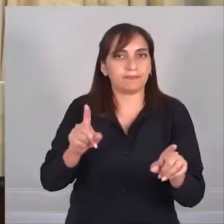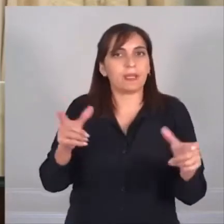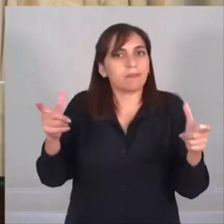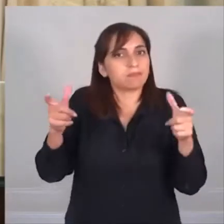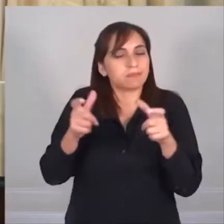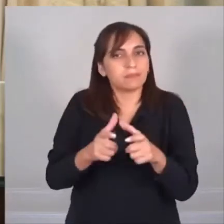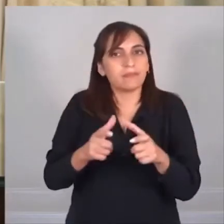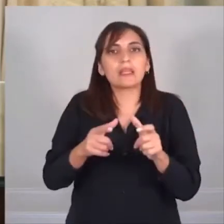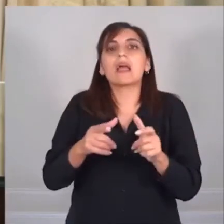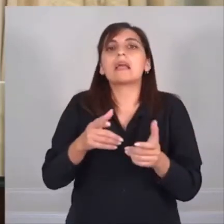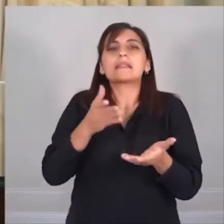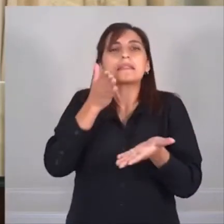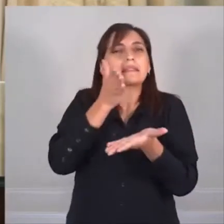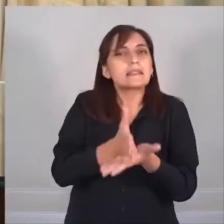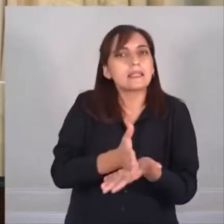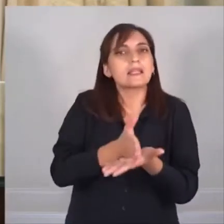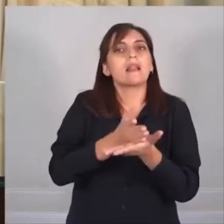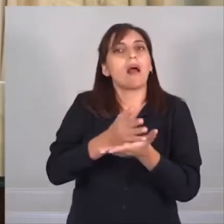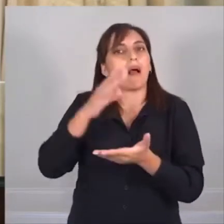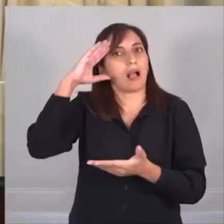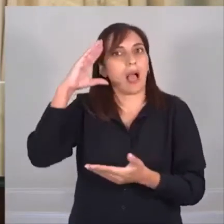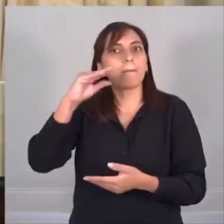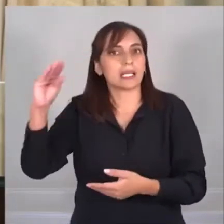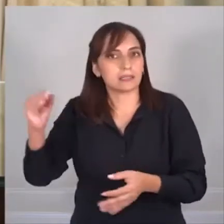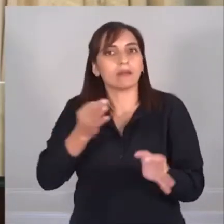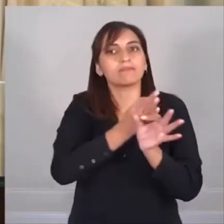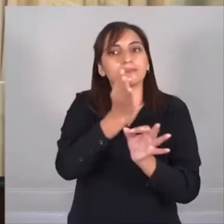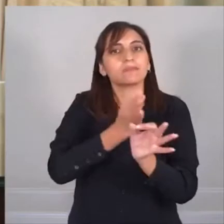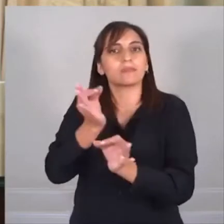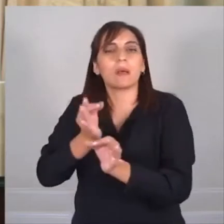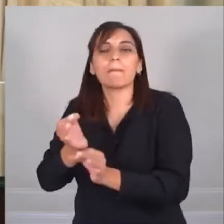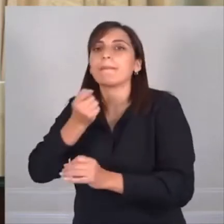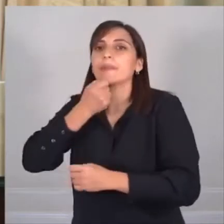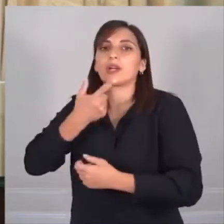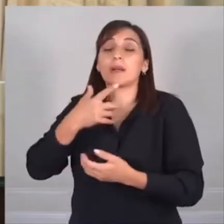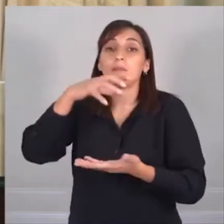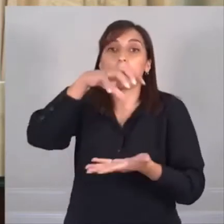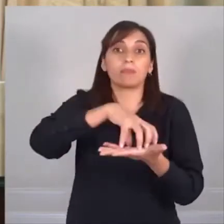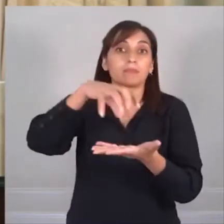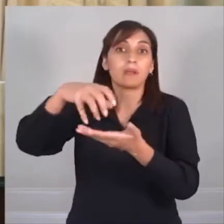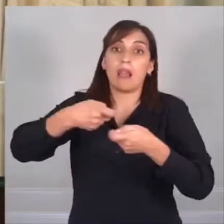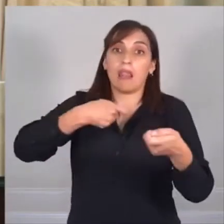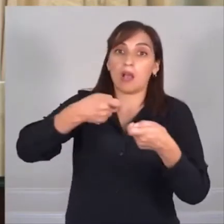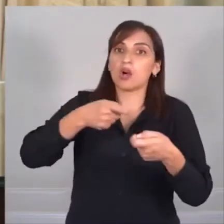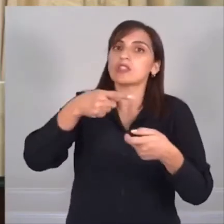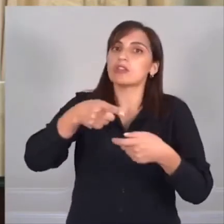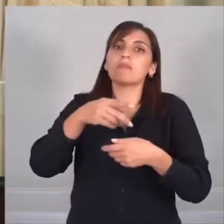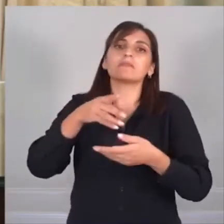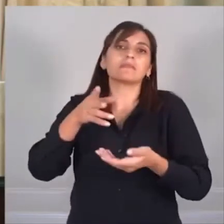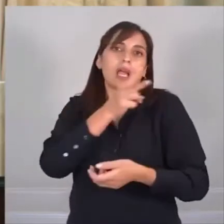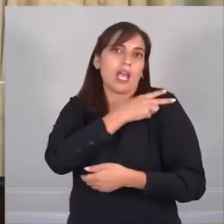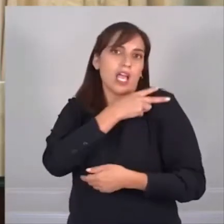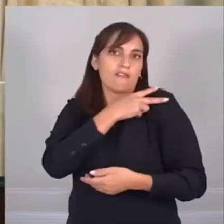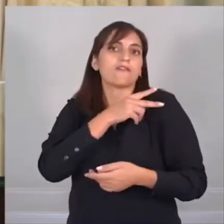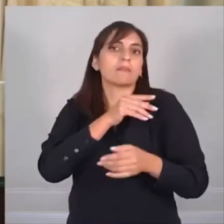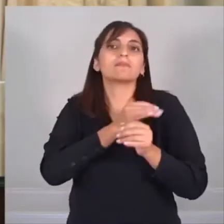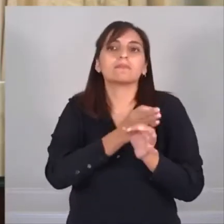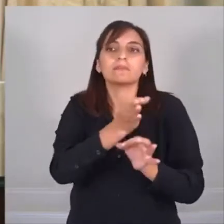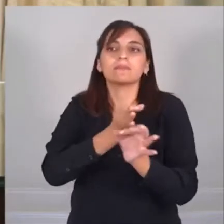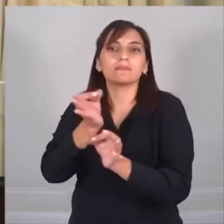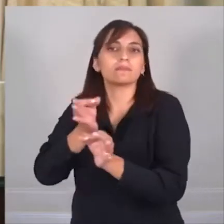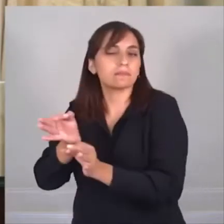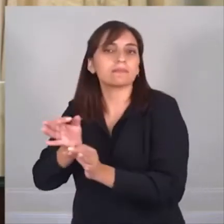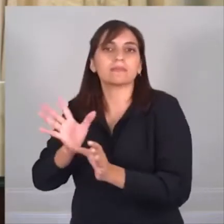También se exigirá capacitaciones, capacitaciones, por ejemplo, que cada local comercial capacite a sus empleados y así sucesivamente